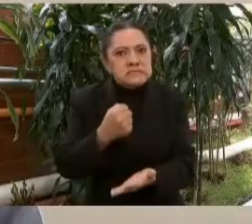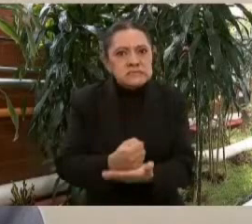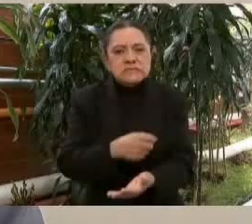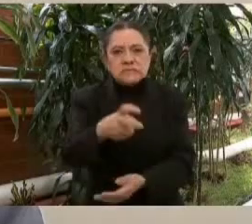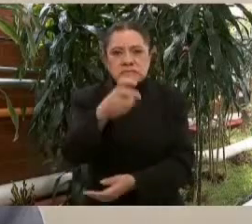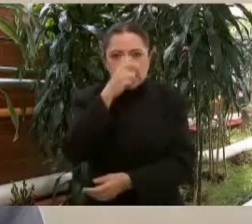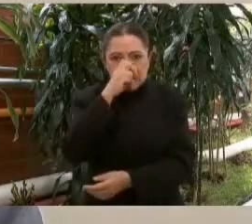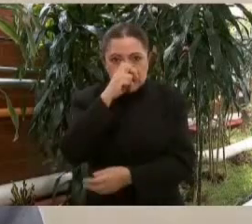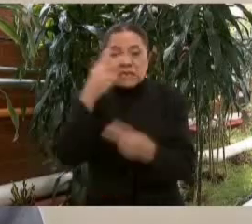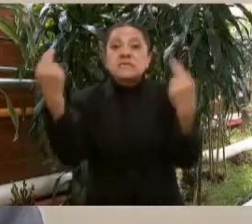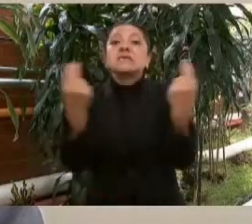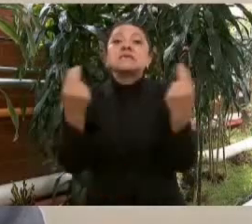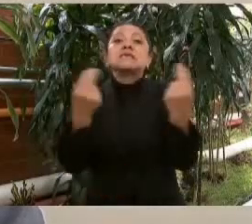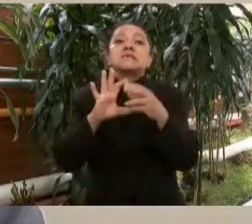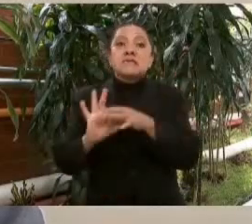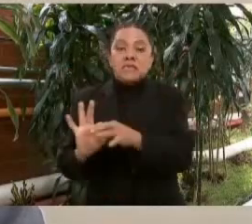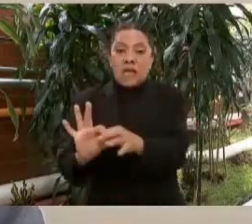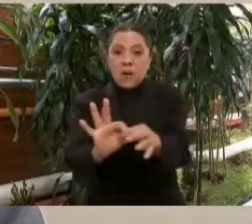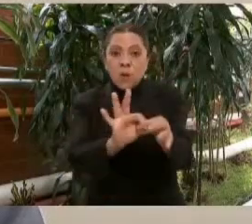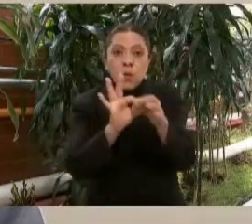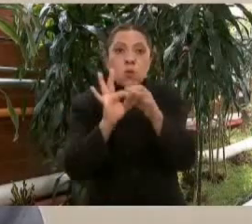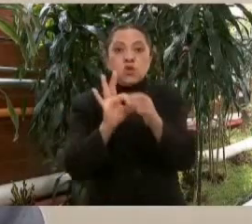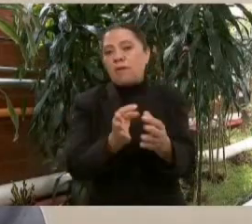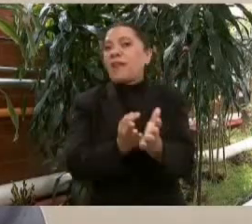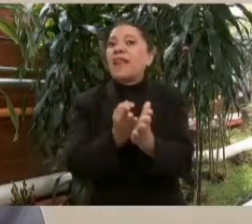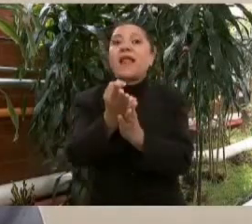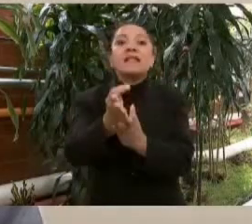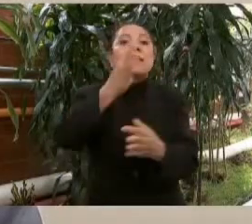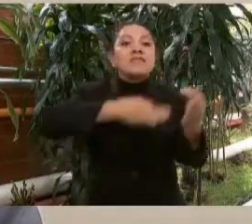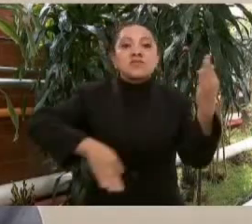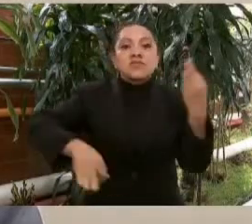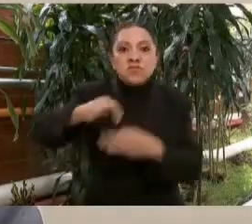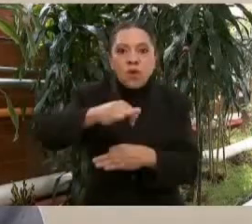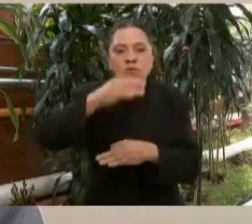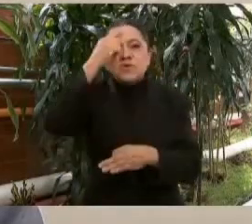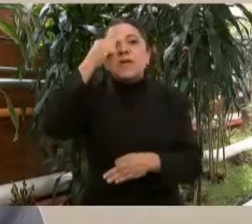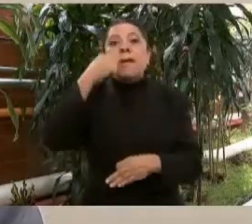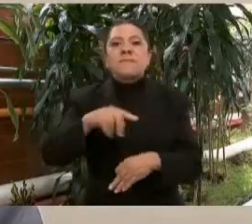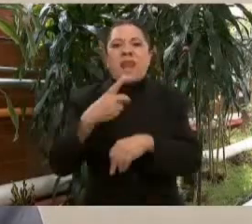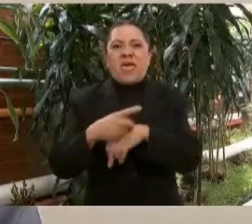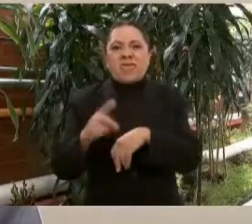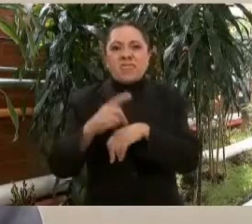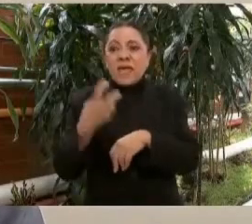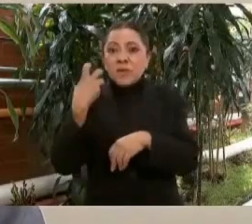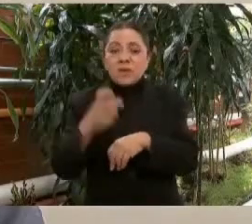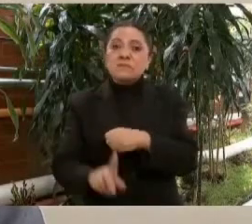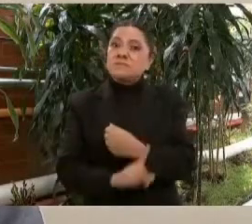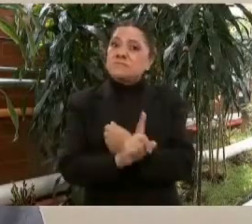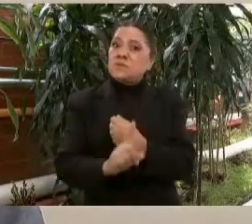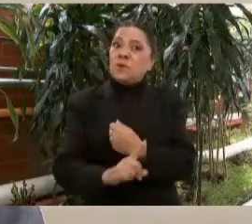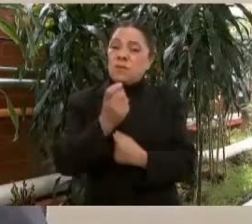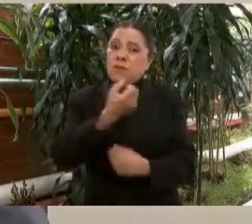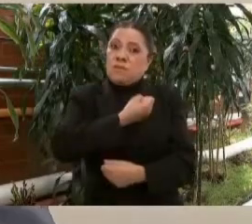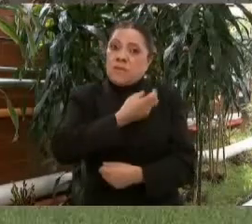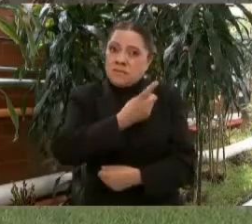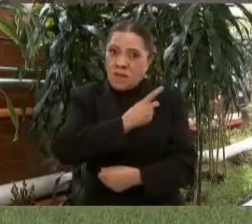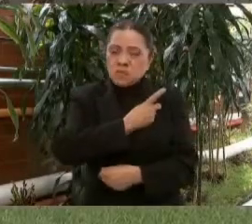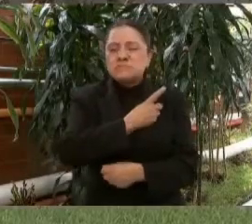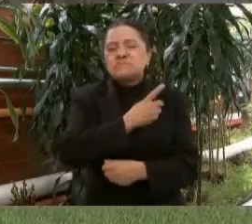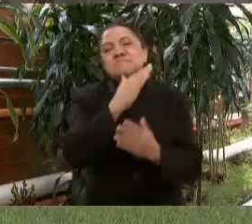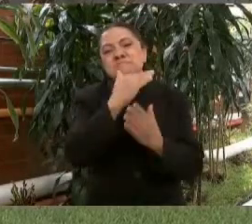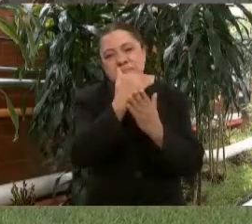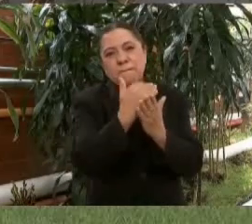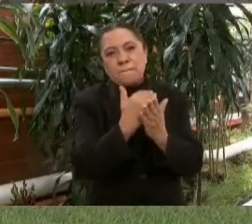requerir de unión, lealtad de todos, para que los daños de esta crisis de salud sean lo menos posible.